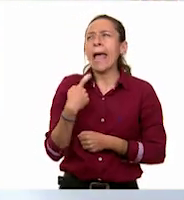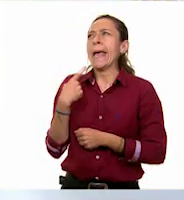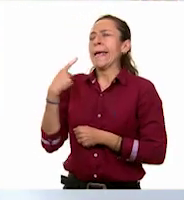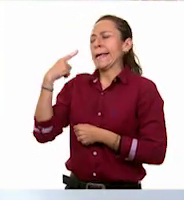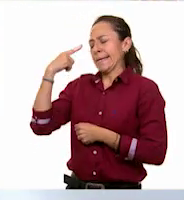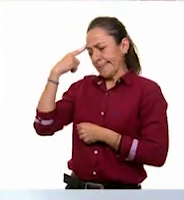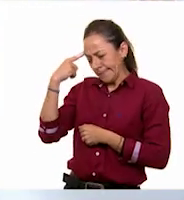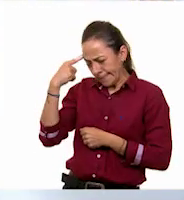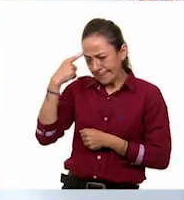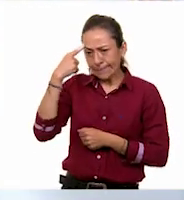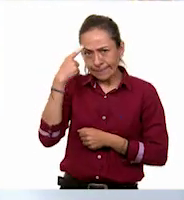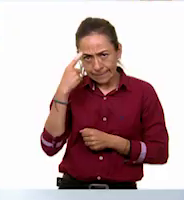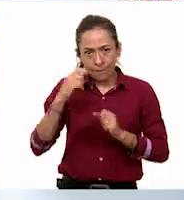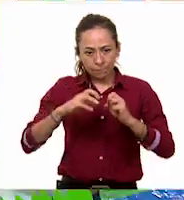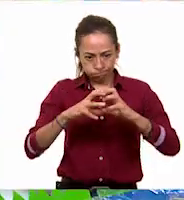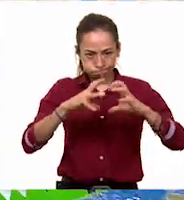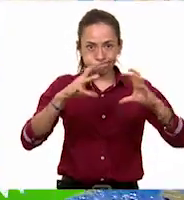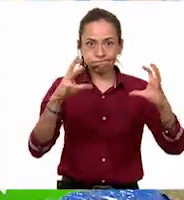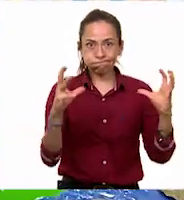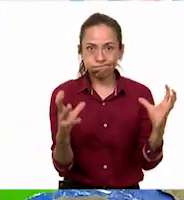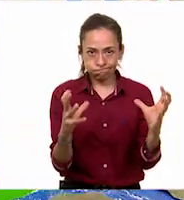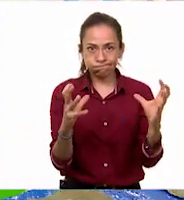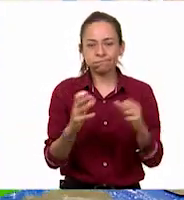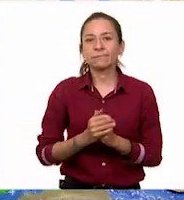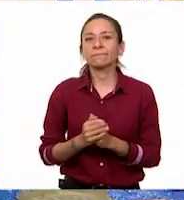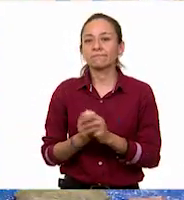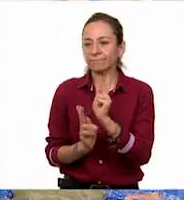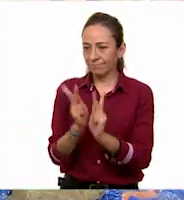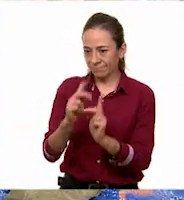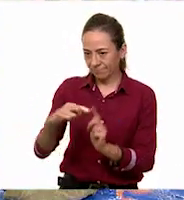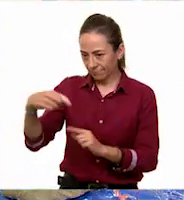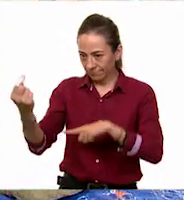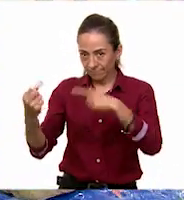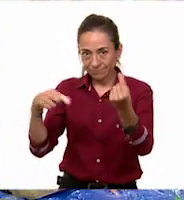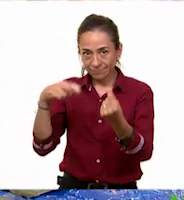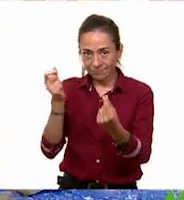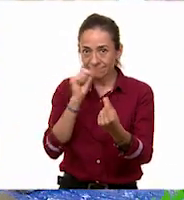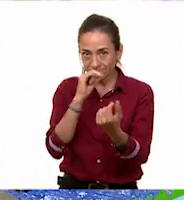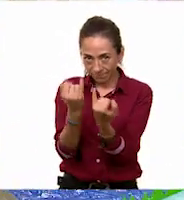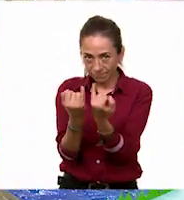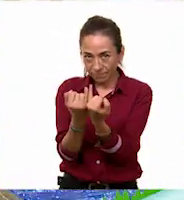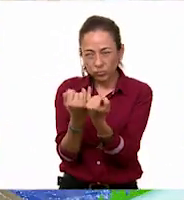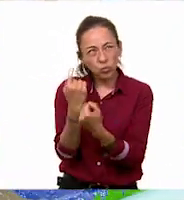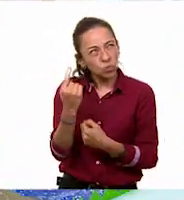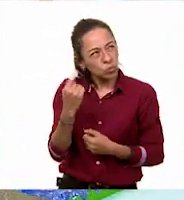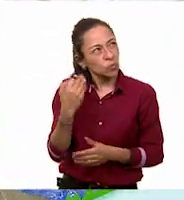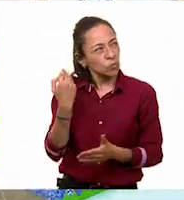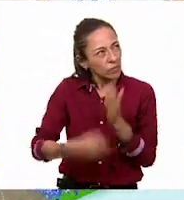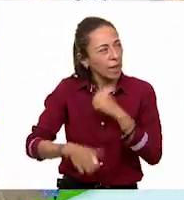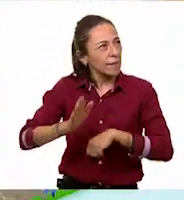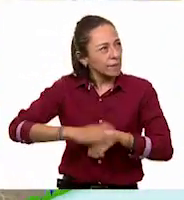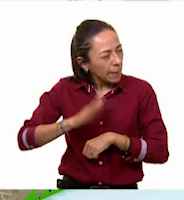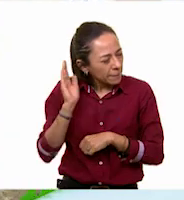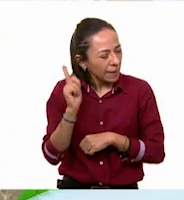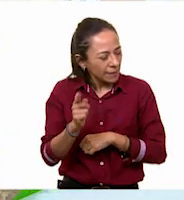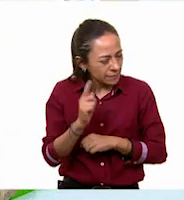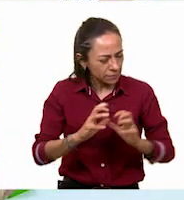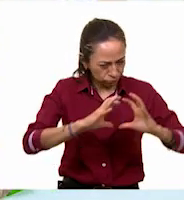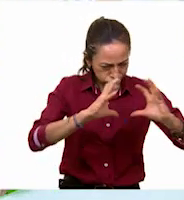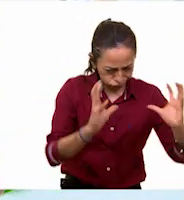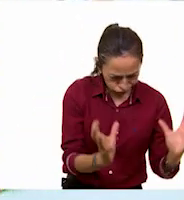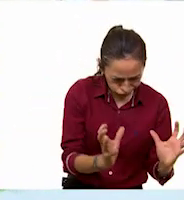por arbustos, por hierbas y nos falta uno más. ¿Cuáles? El arbusto,